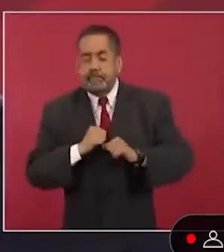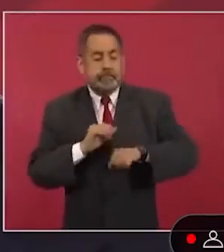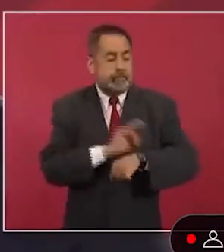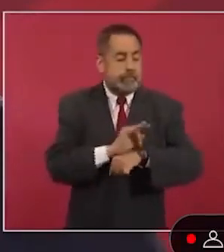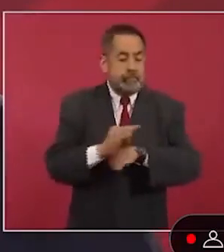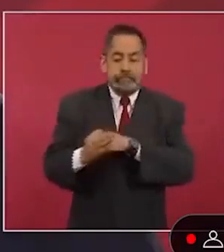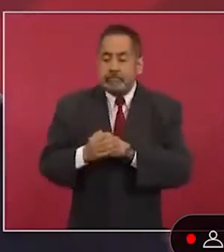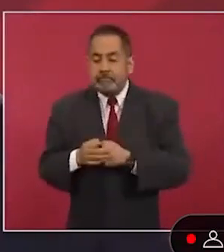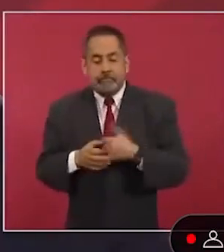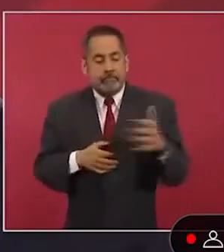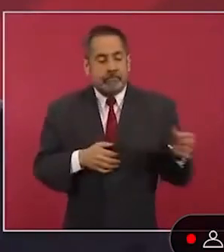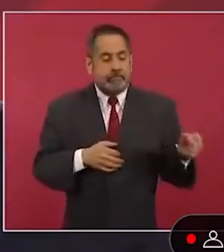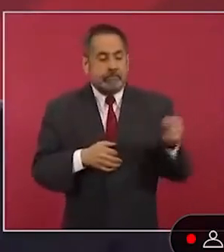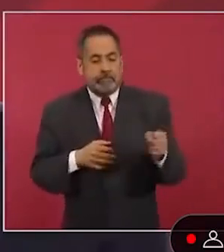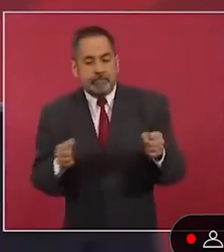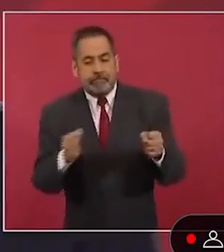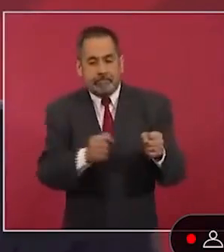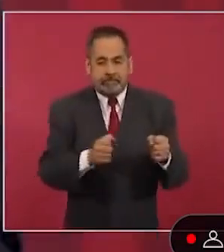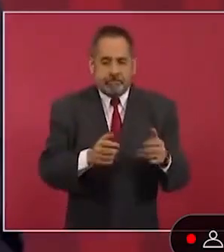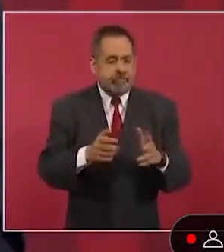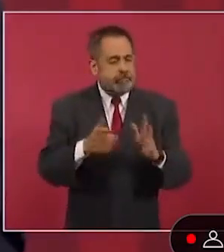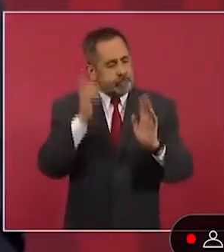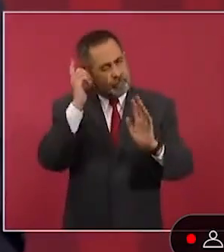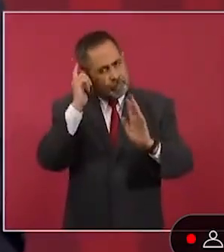O espero que se acabe.